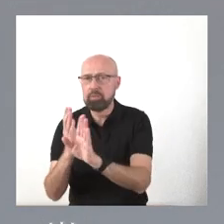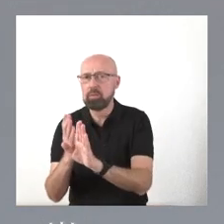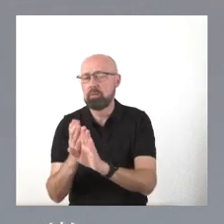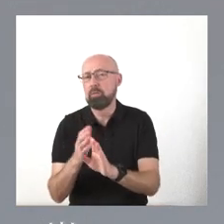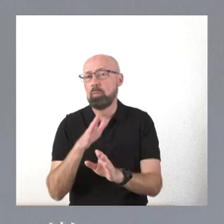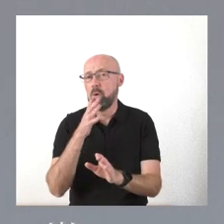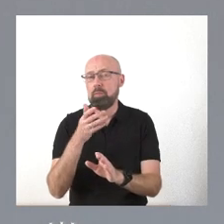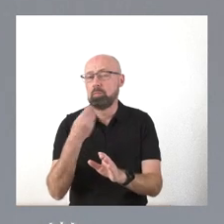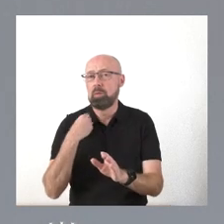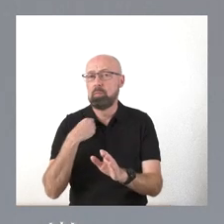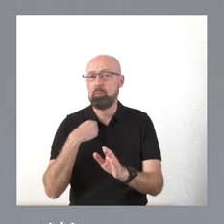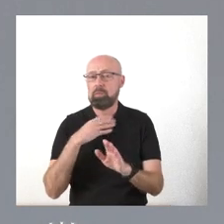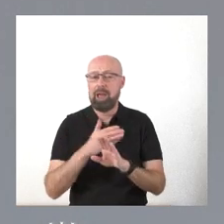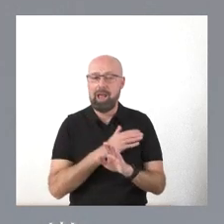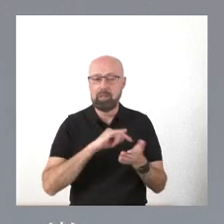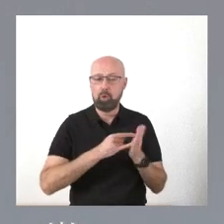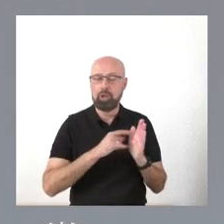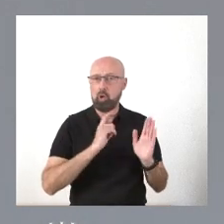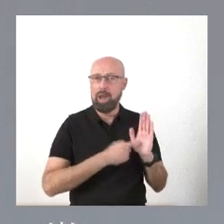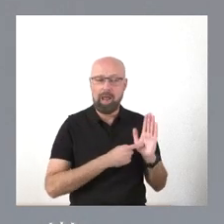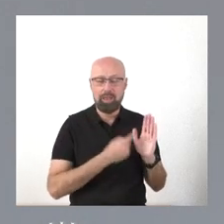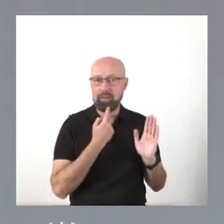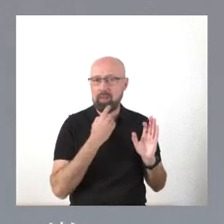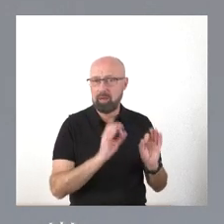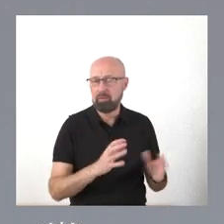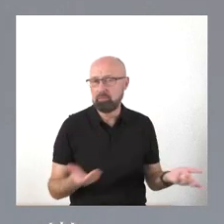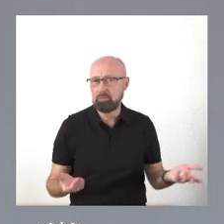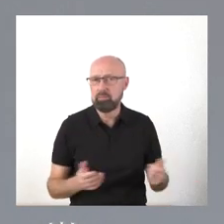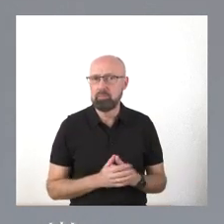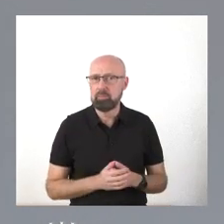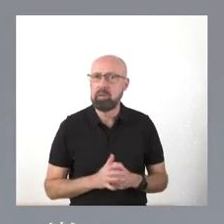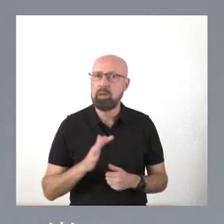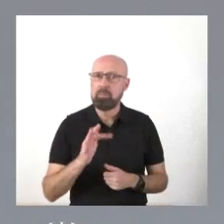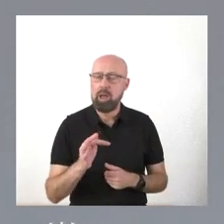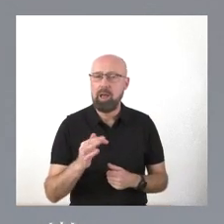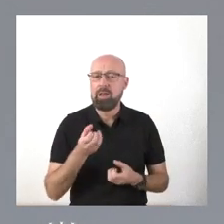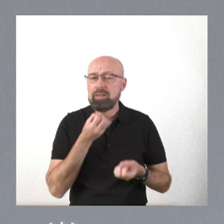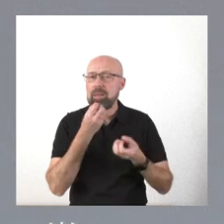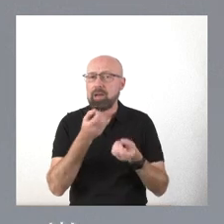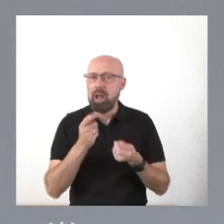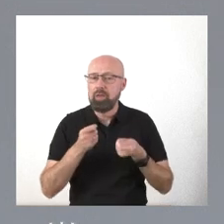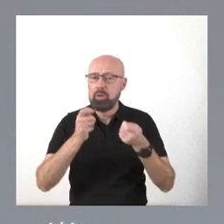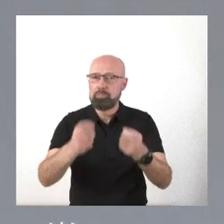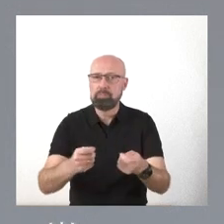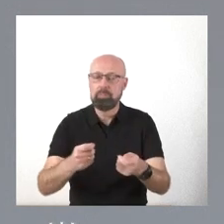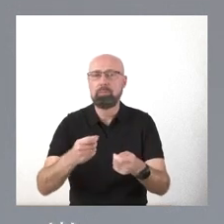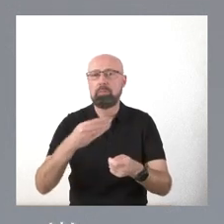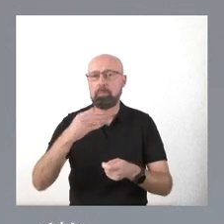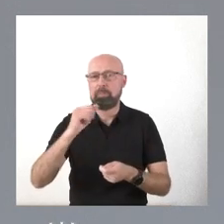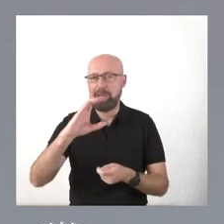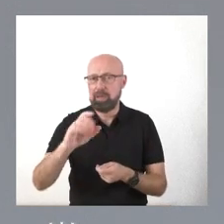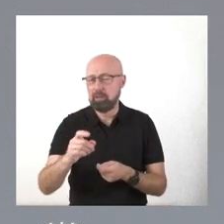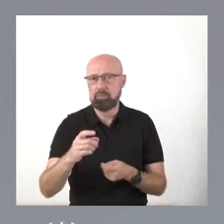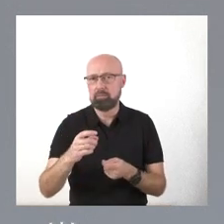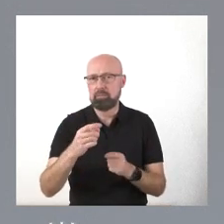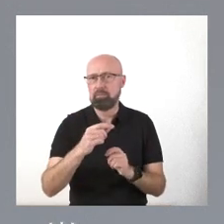el anteproyecto de ley y que venía marcando la declaración de BID. Yo ya dije en las Cortes